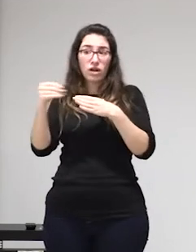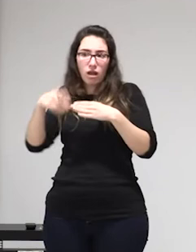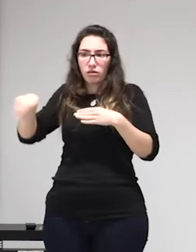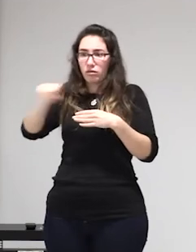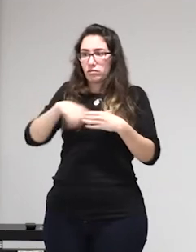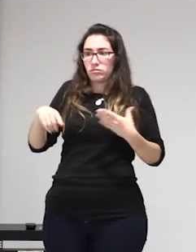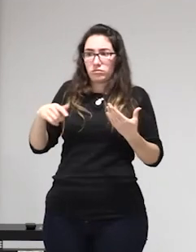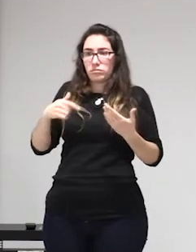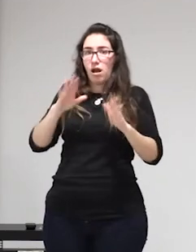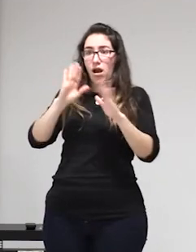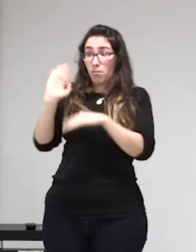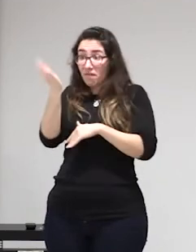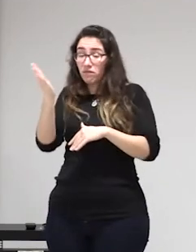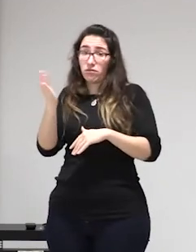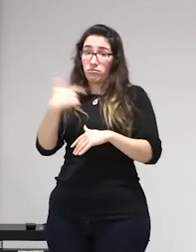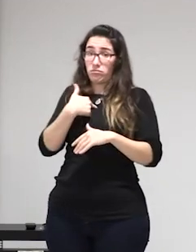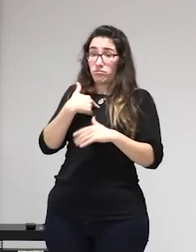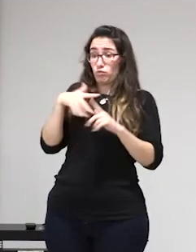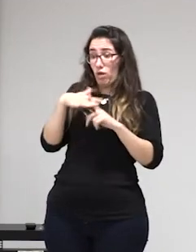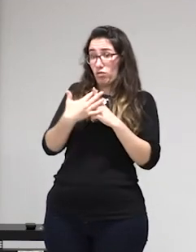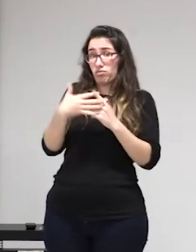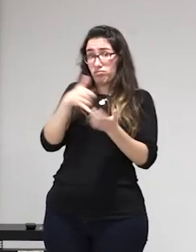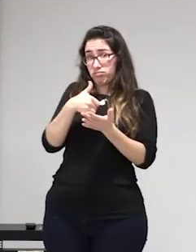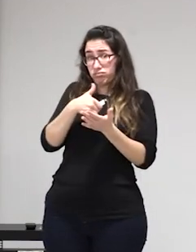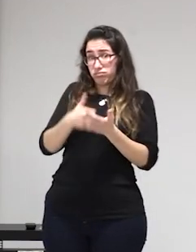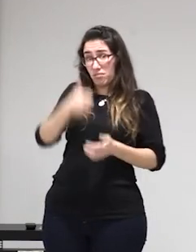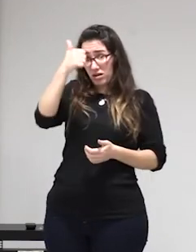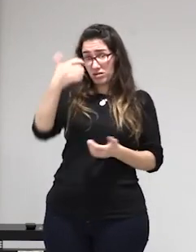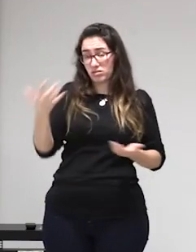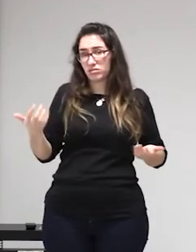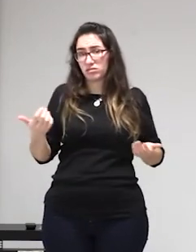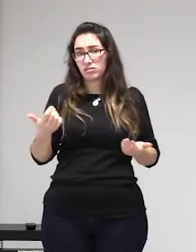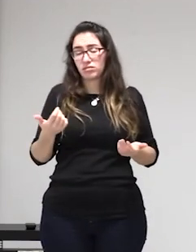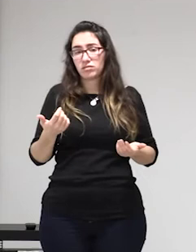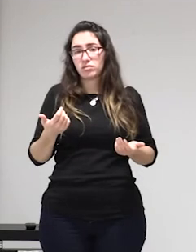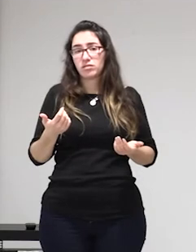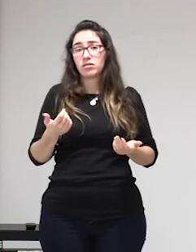yo misma he vivido no en club pero si en pisos he vivido condiciones abusivas